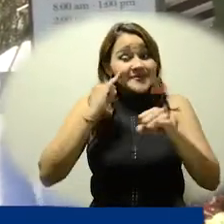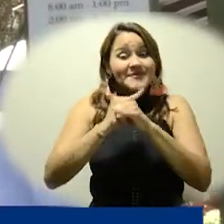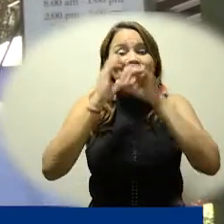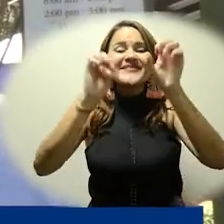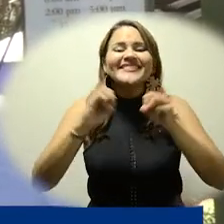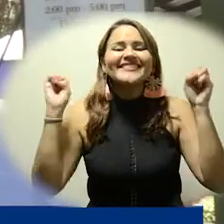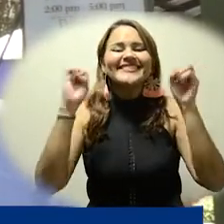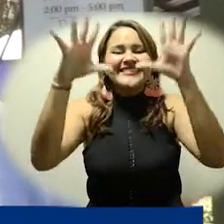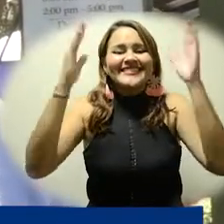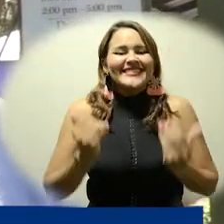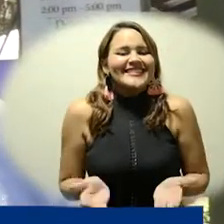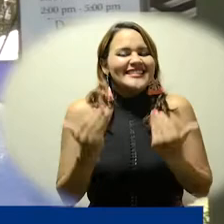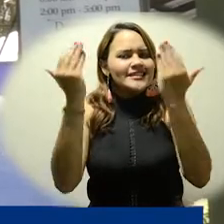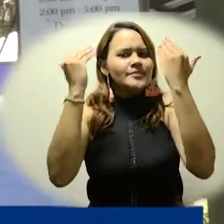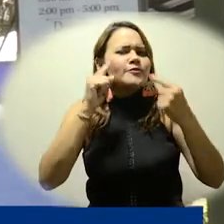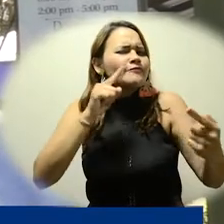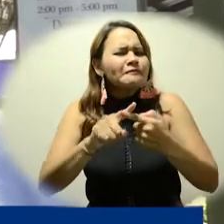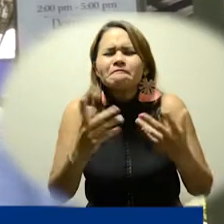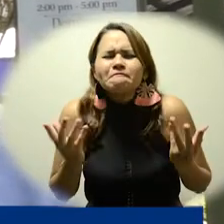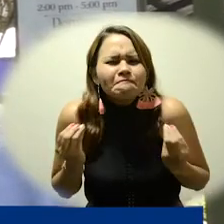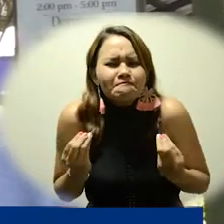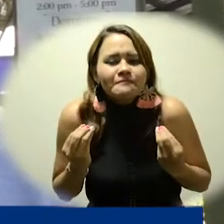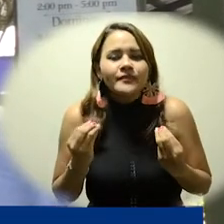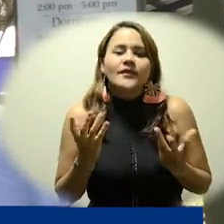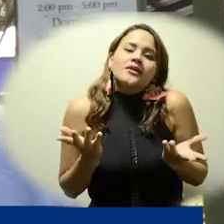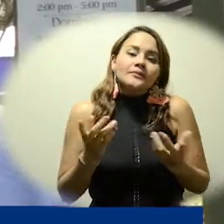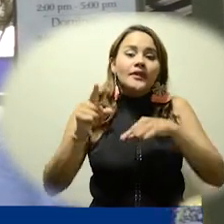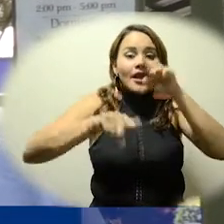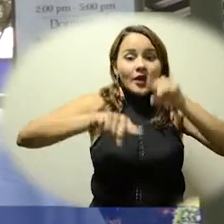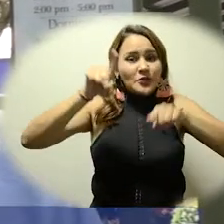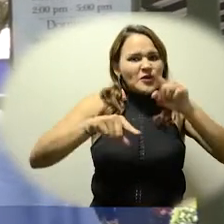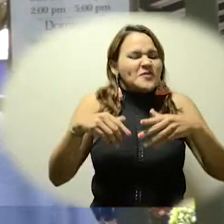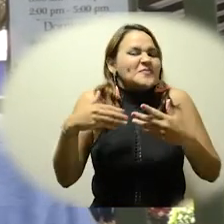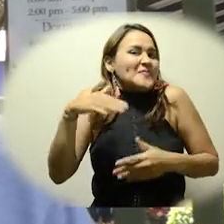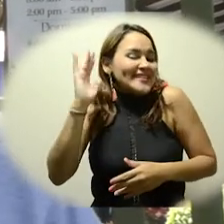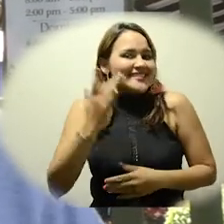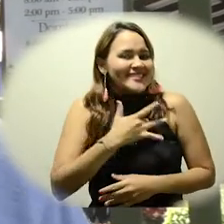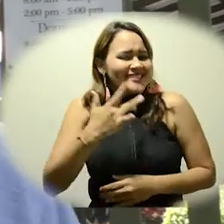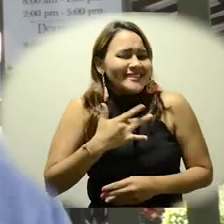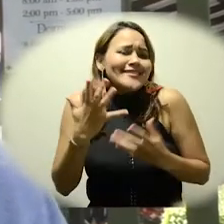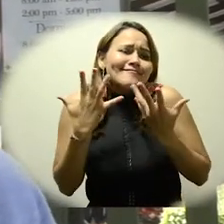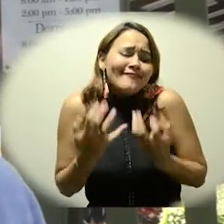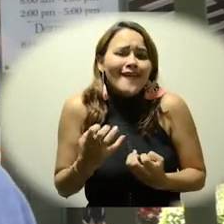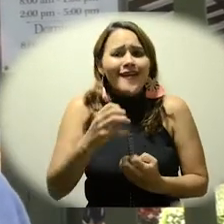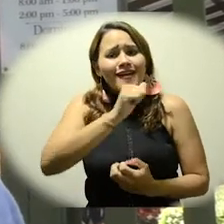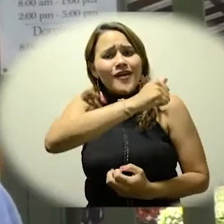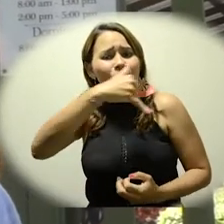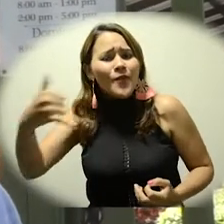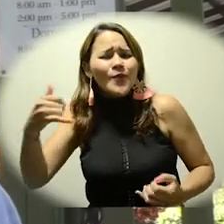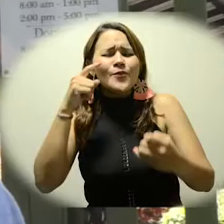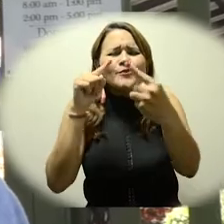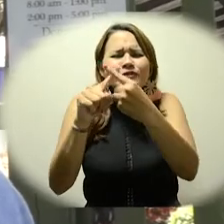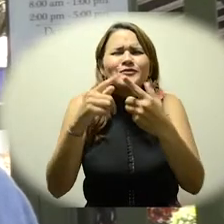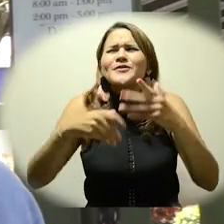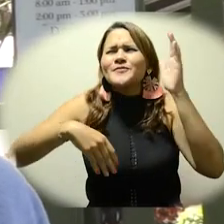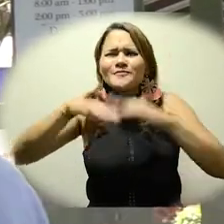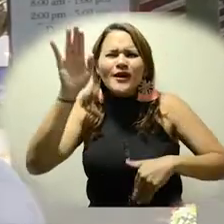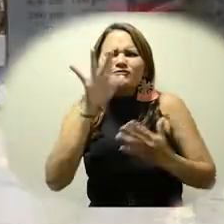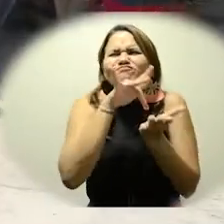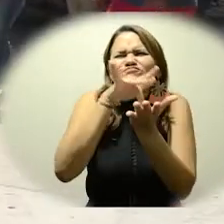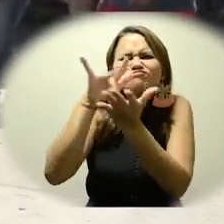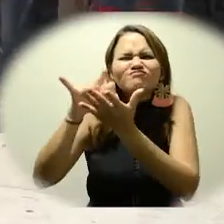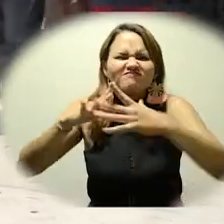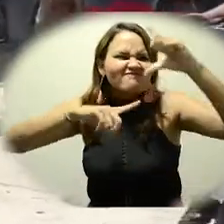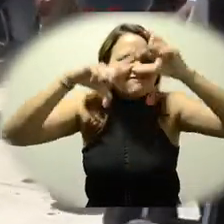Mágico puede servir de mucho para que los que quieran proyectar Aracataca como